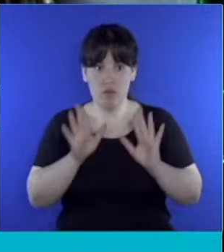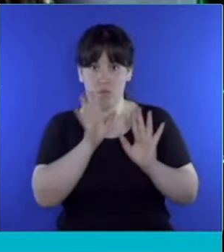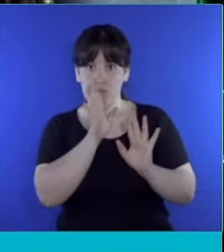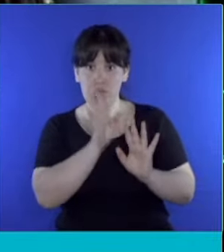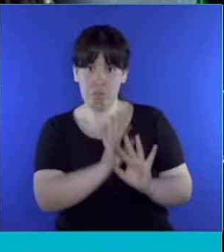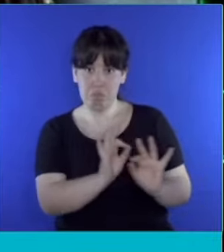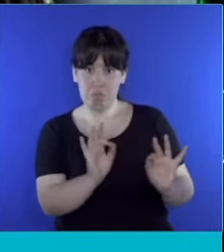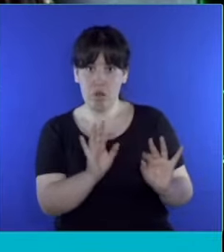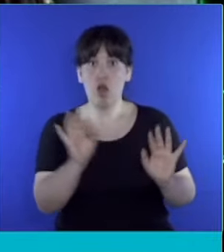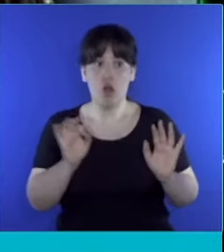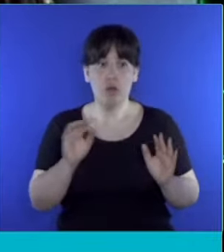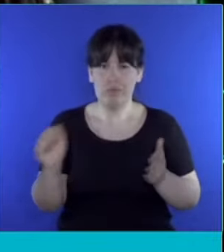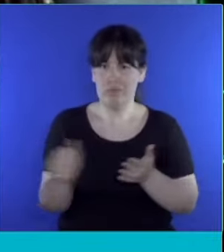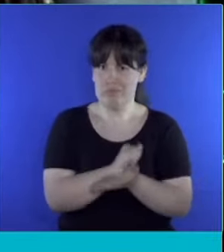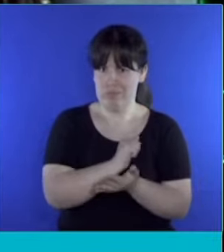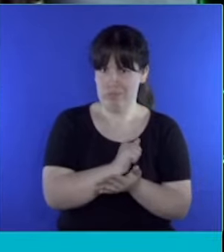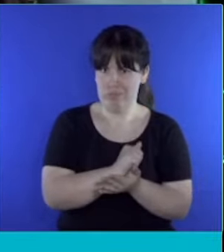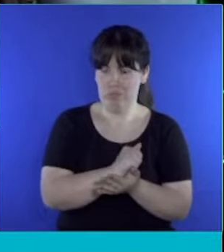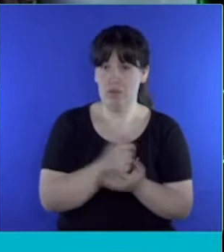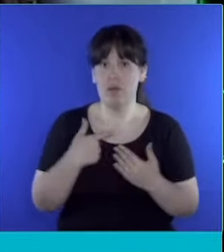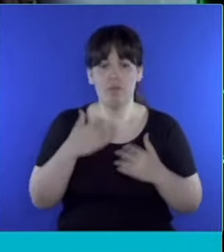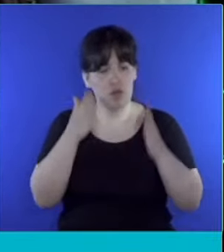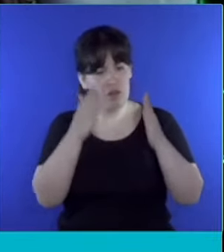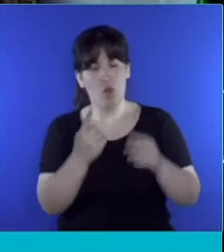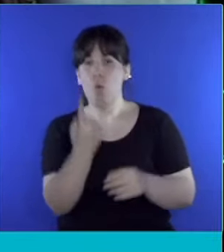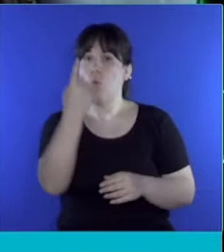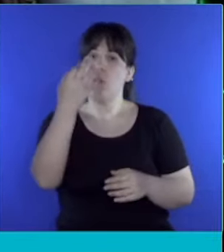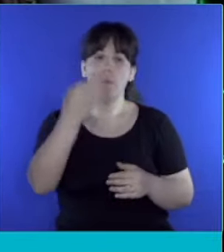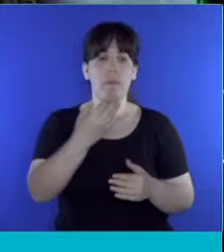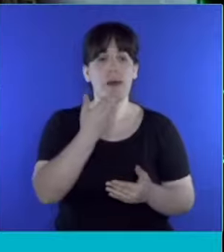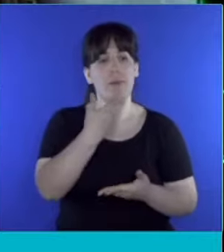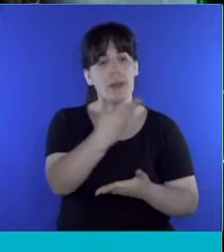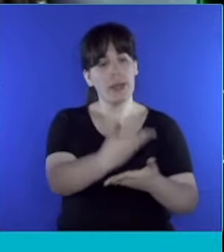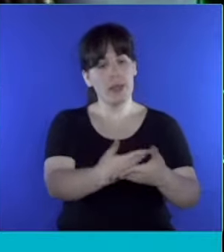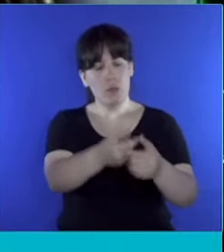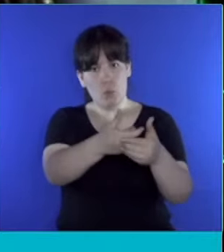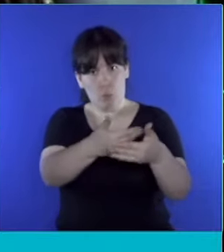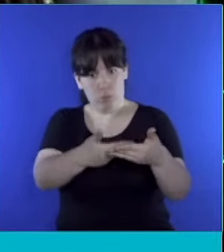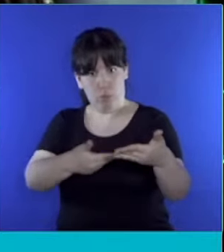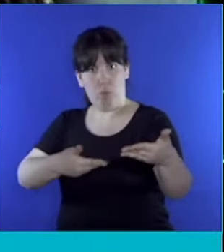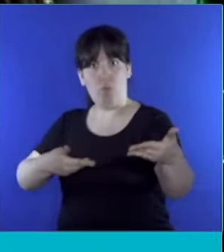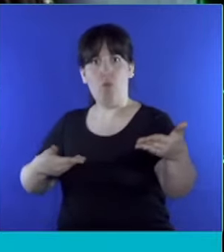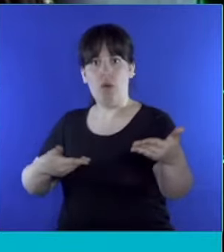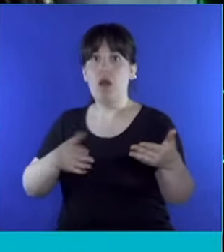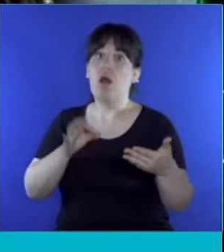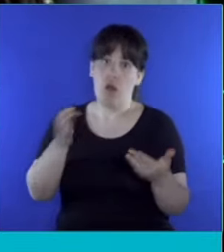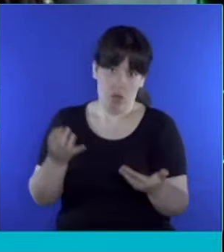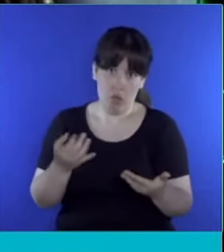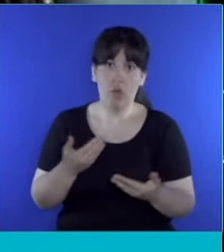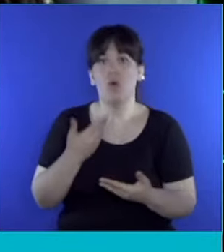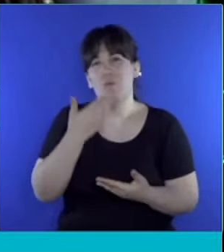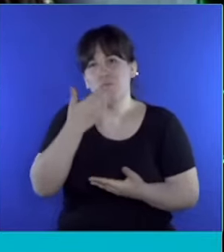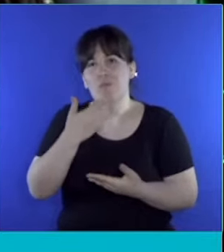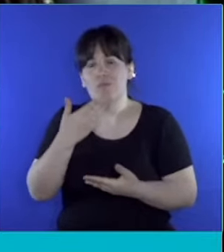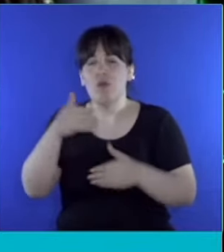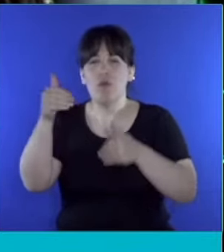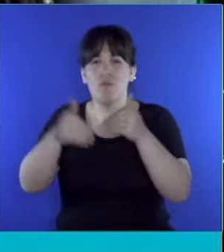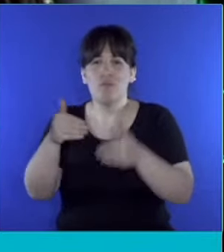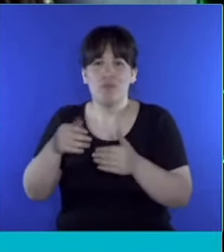la vamos a eliminar? ¿Vamos a ir hacia una boleta única de papel o vamos a seguir con la boleta partidaria tradicional?